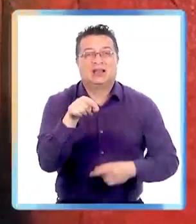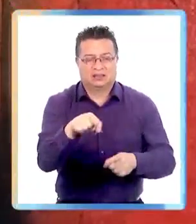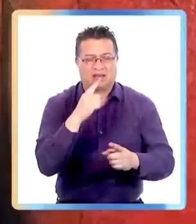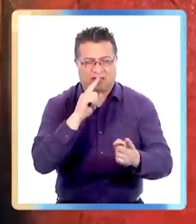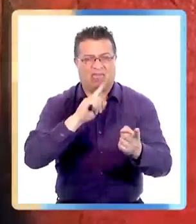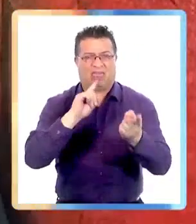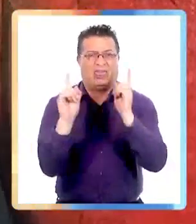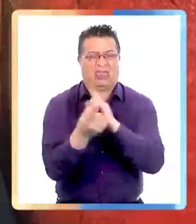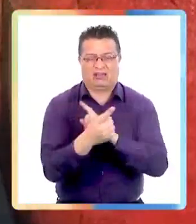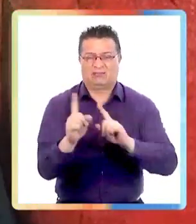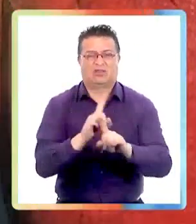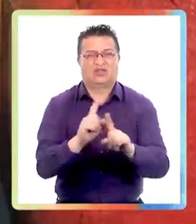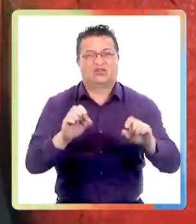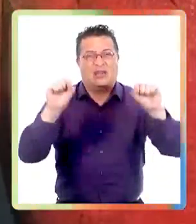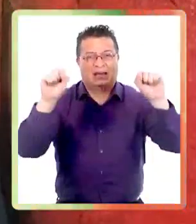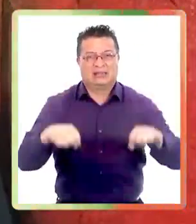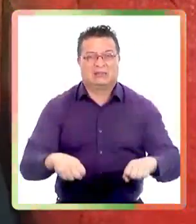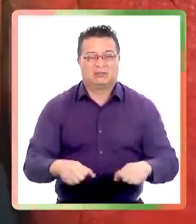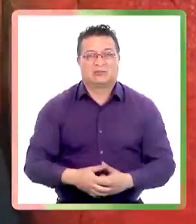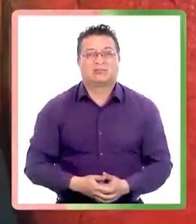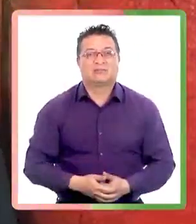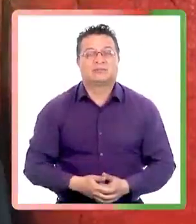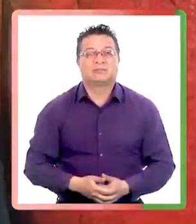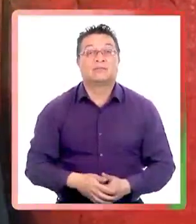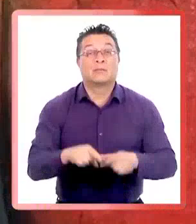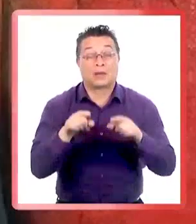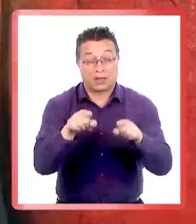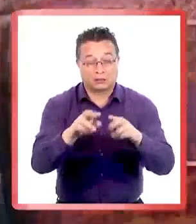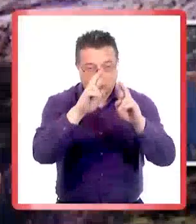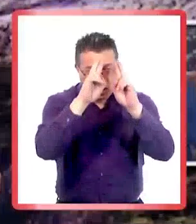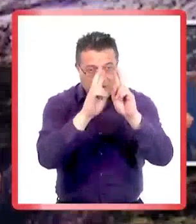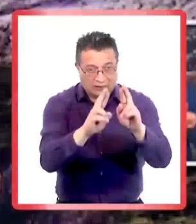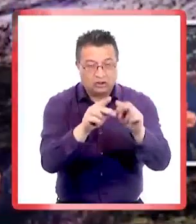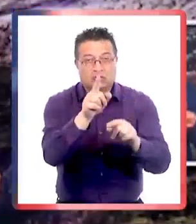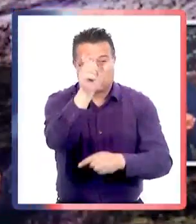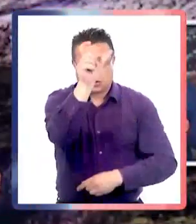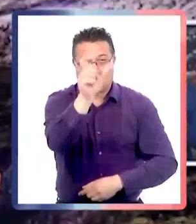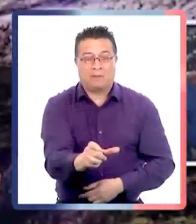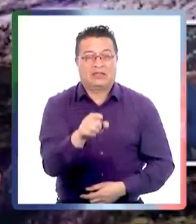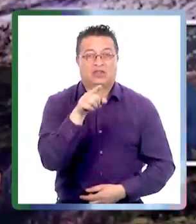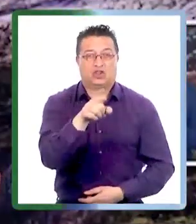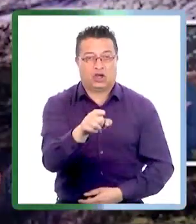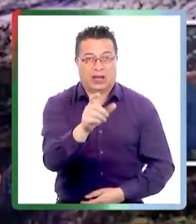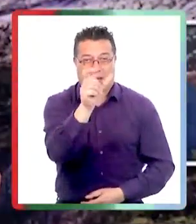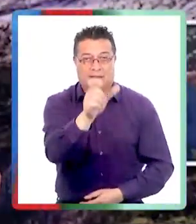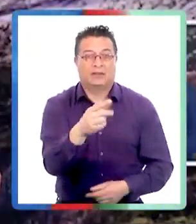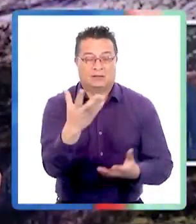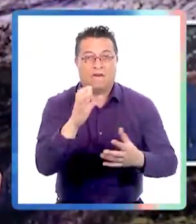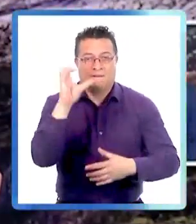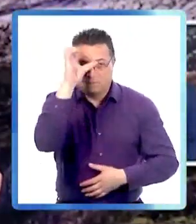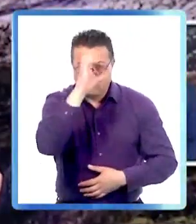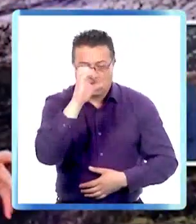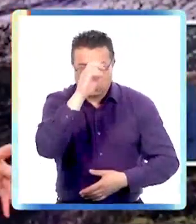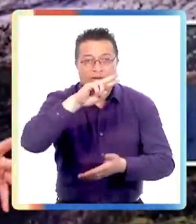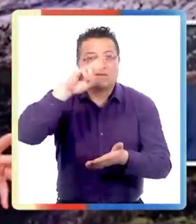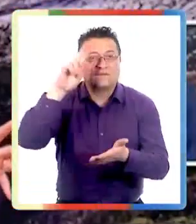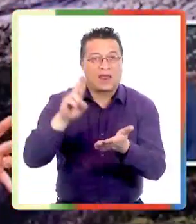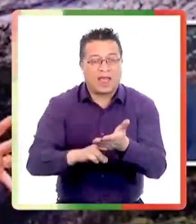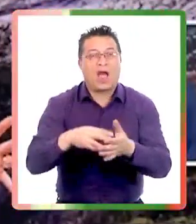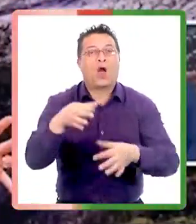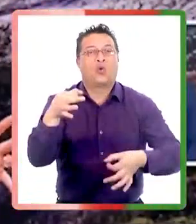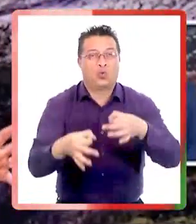es una contradicción inaceptable. Esto es un reconocimiento a una persona que